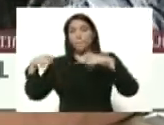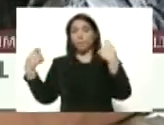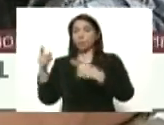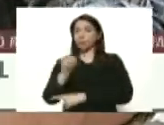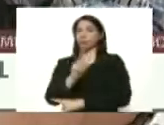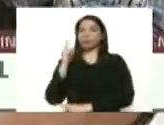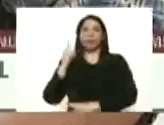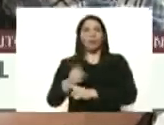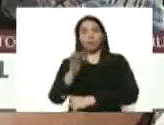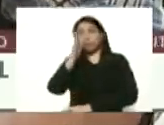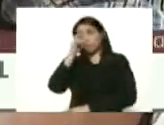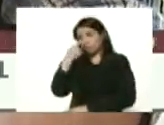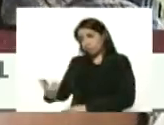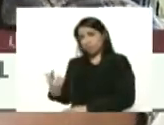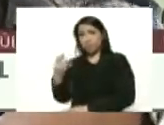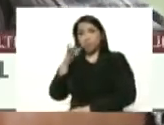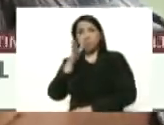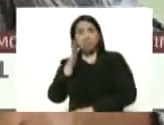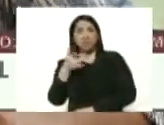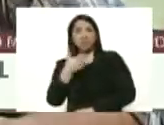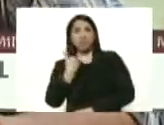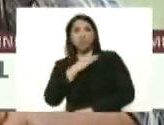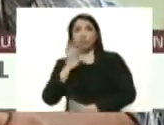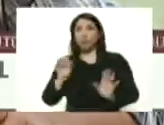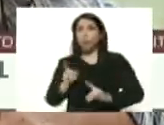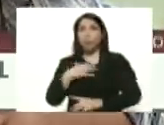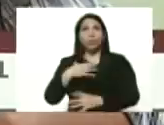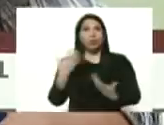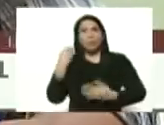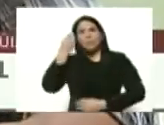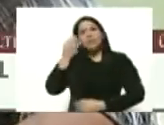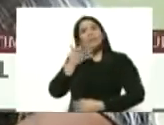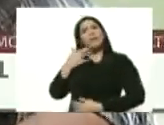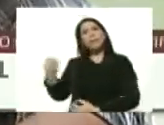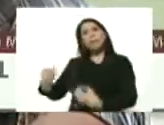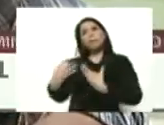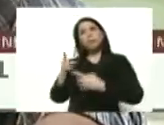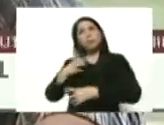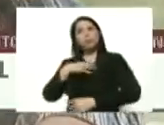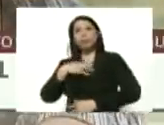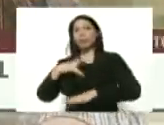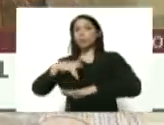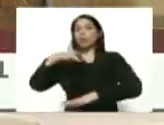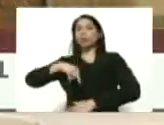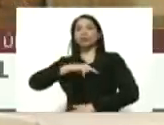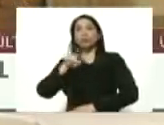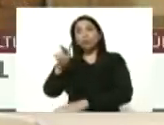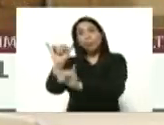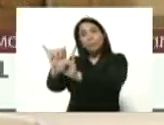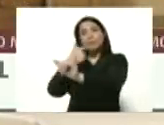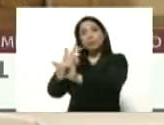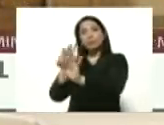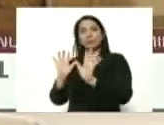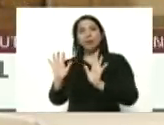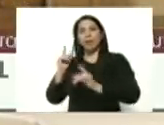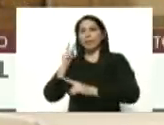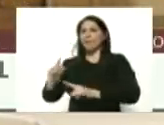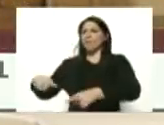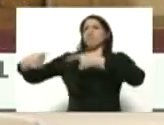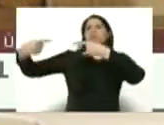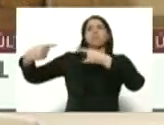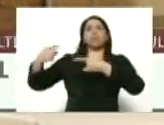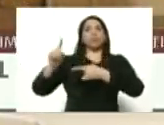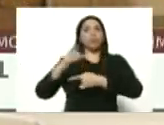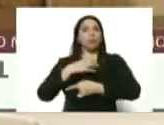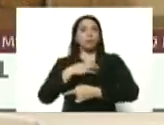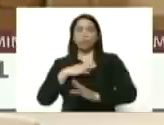burlarnos del virus no pensar que el virus nos puede llegar a nosotros como usted lo decía retar el destino